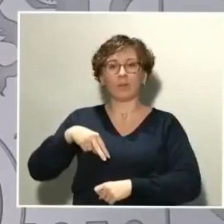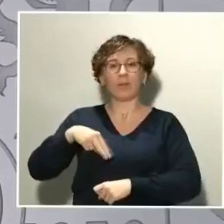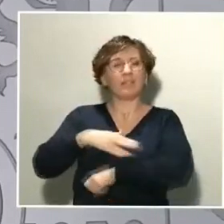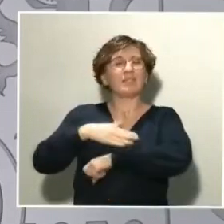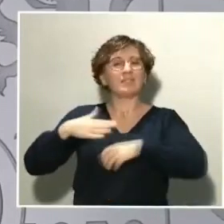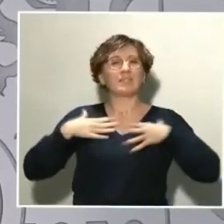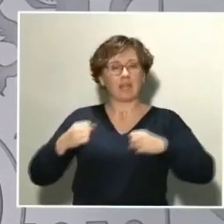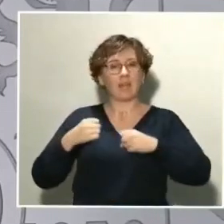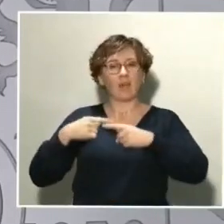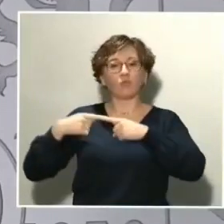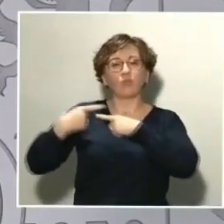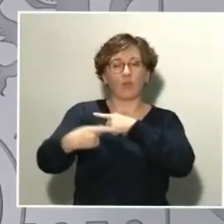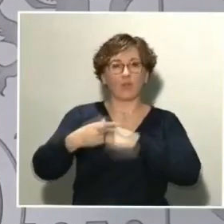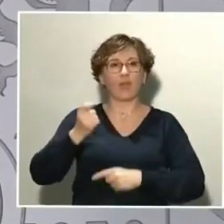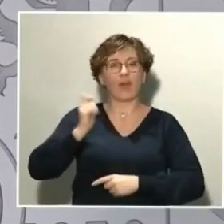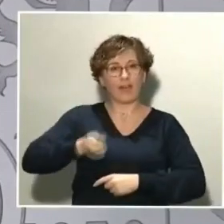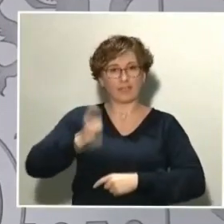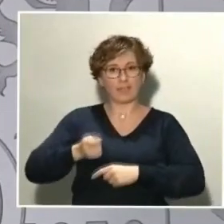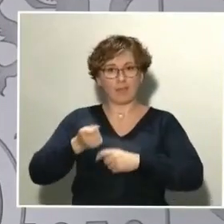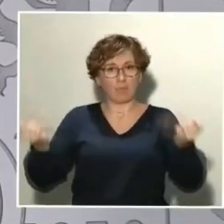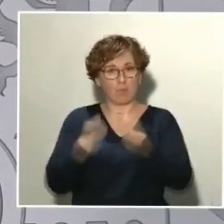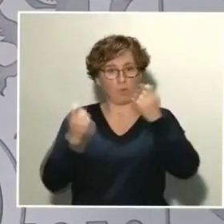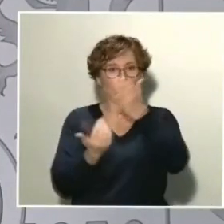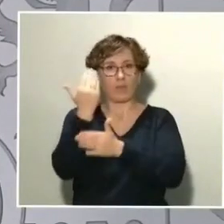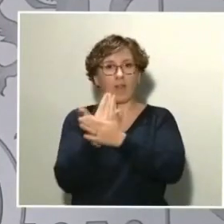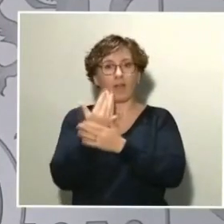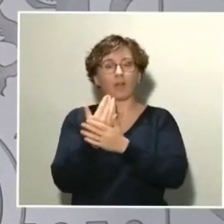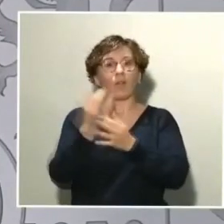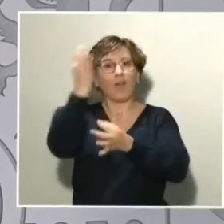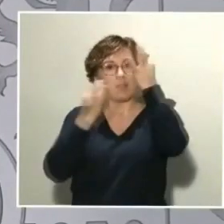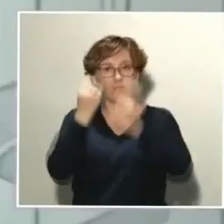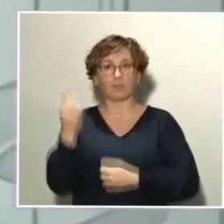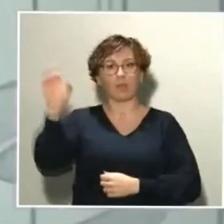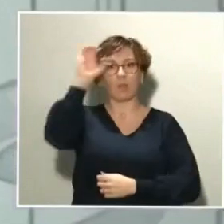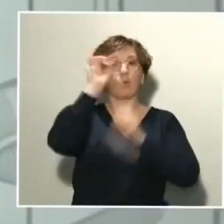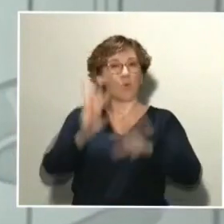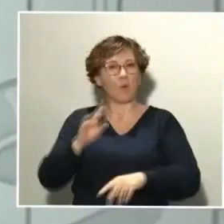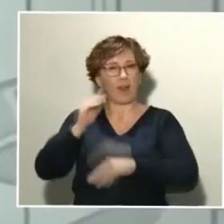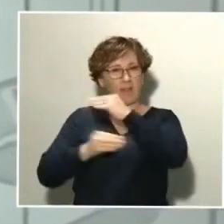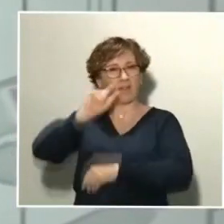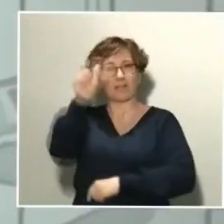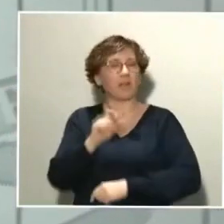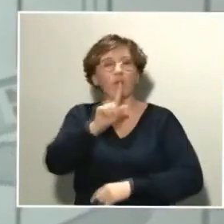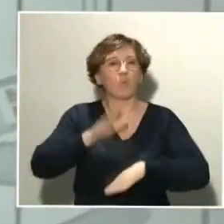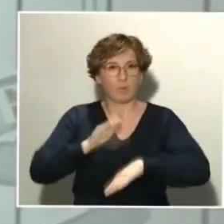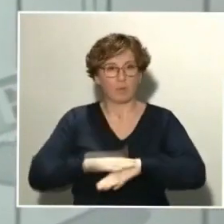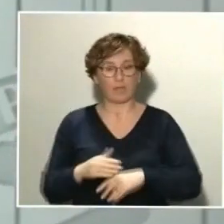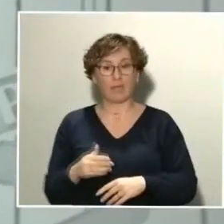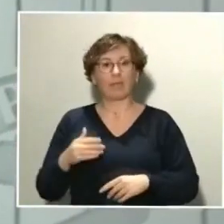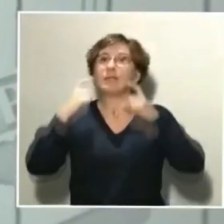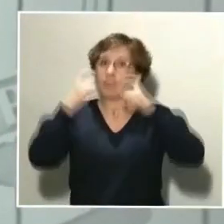datos de cada comunidad, como se hace en Italia? Estamos en ello. Yo creo que probablemente hoy, y si no con muy tarde mañana,